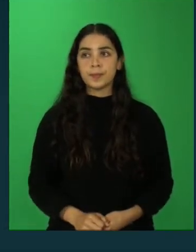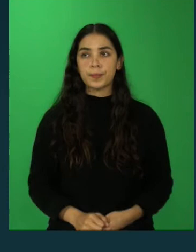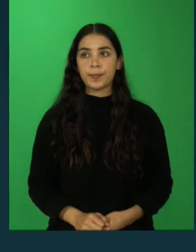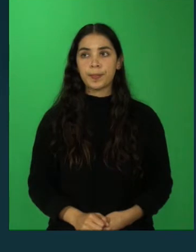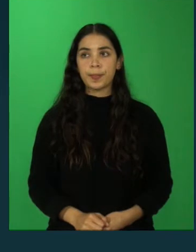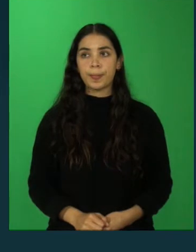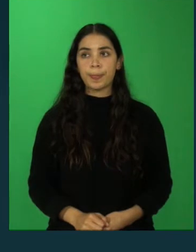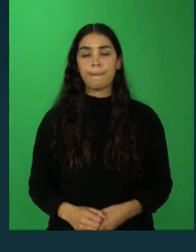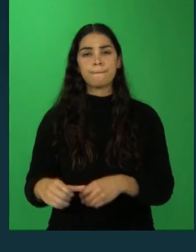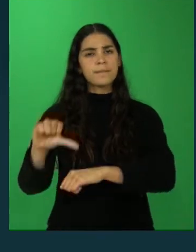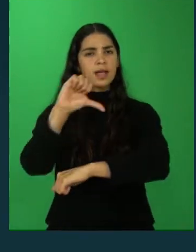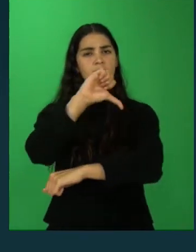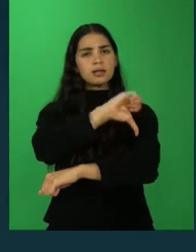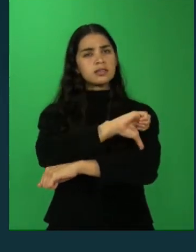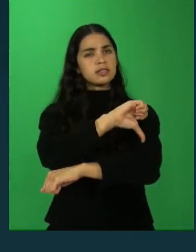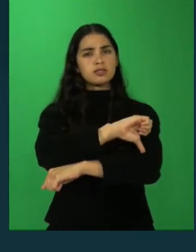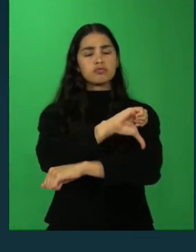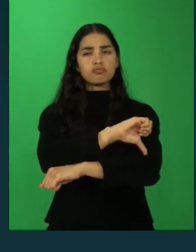La zona central.